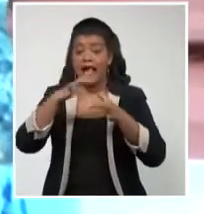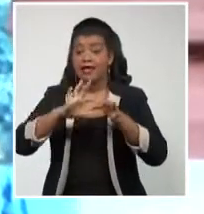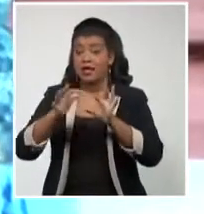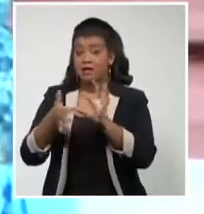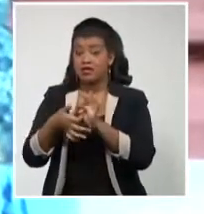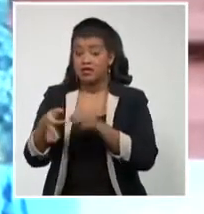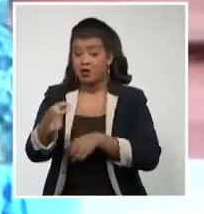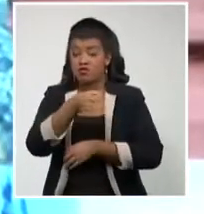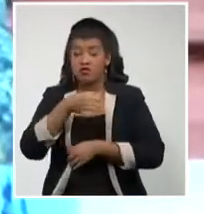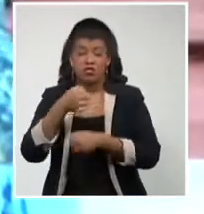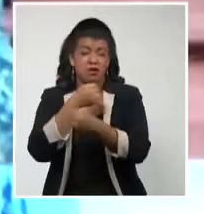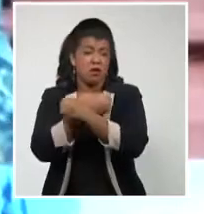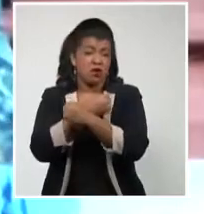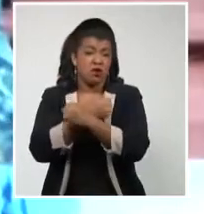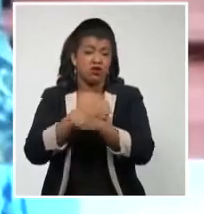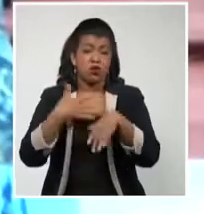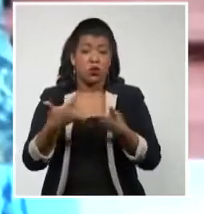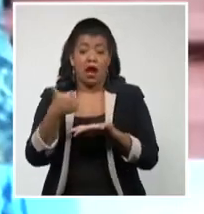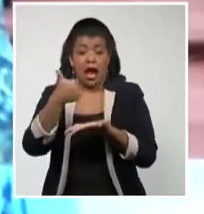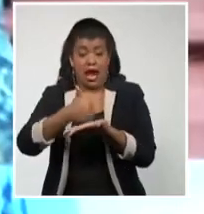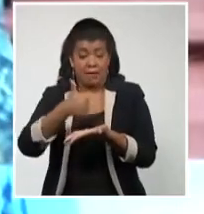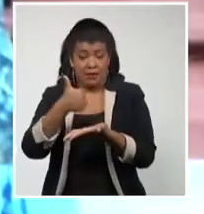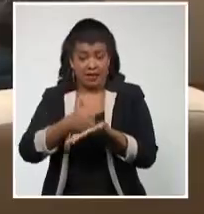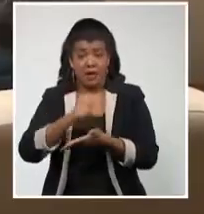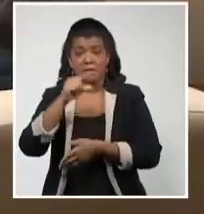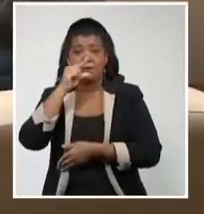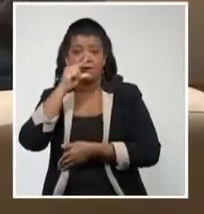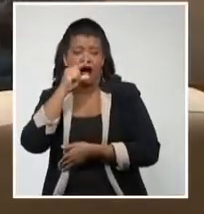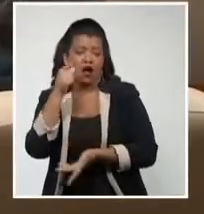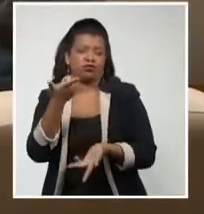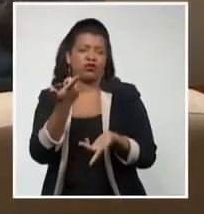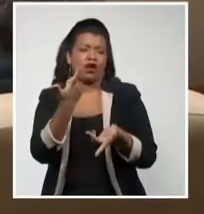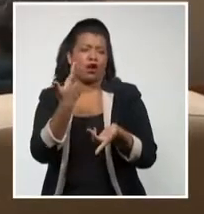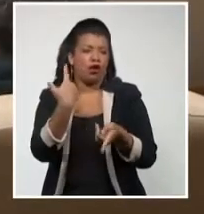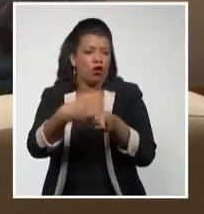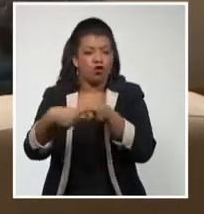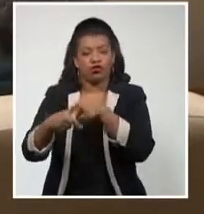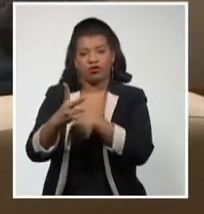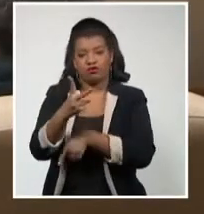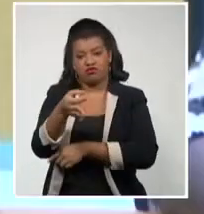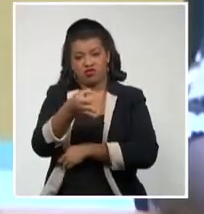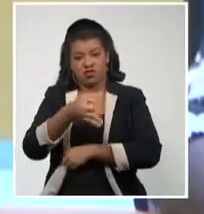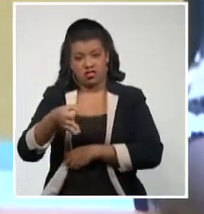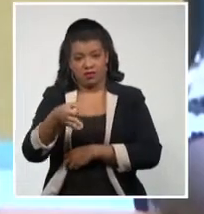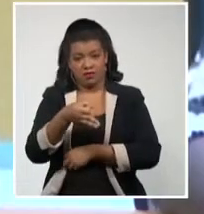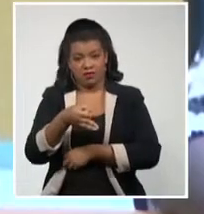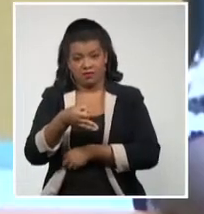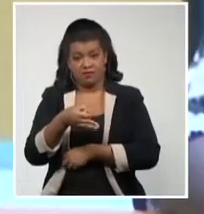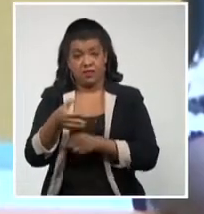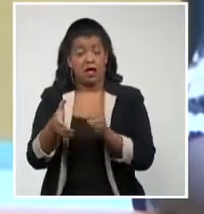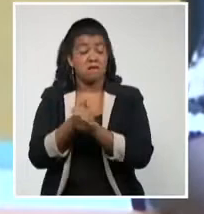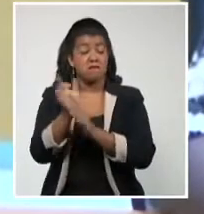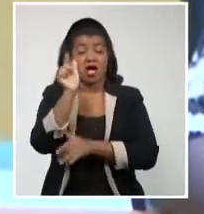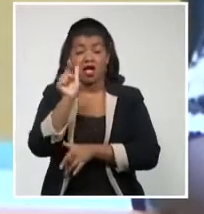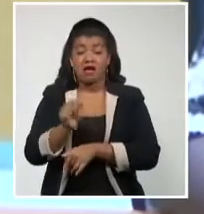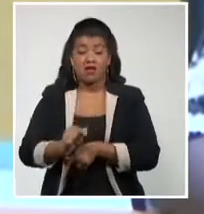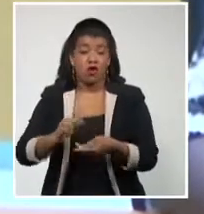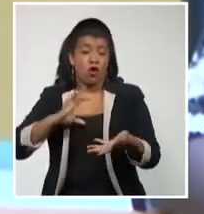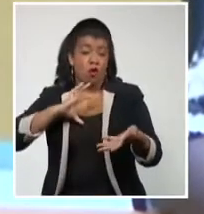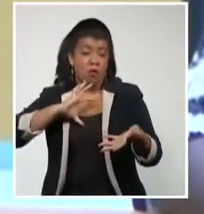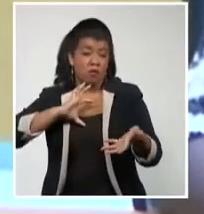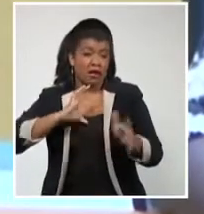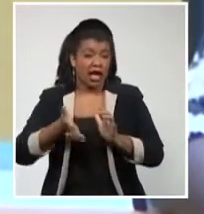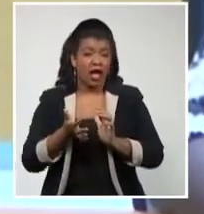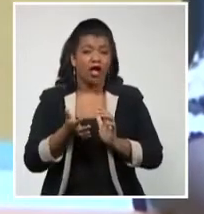mayores riesgos son la ciudad capital, Bauta, Alquizar y Huida de Melena. Mientras que en Mayabeque, los más complejos son Guines,